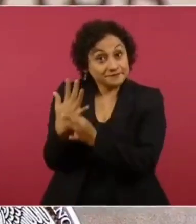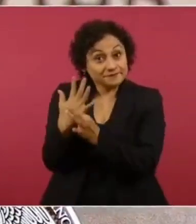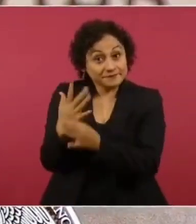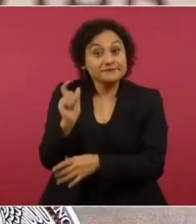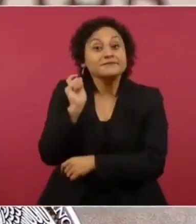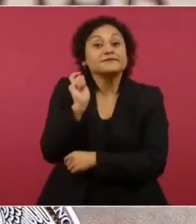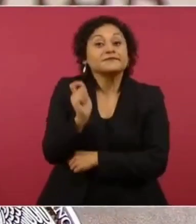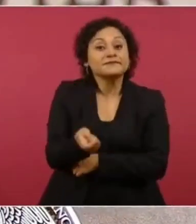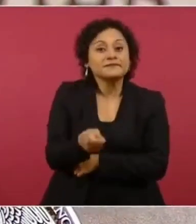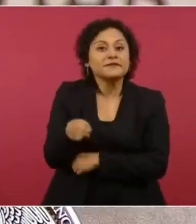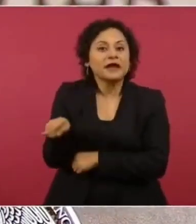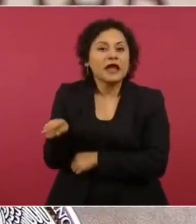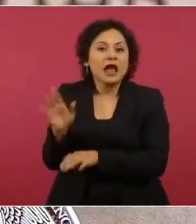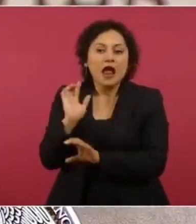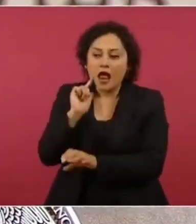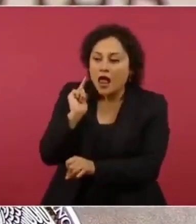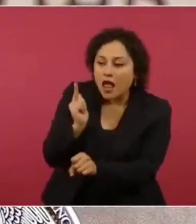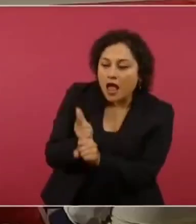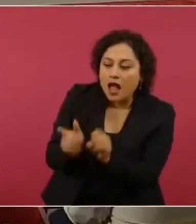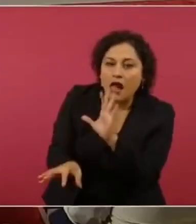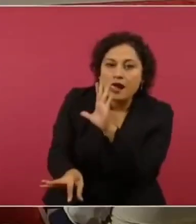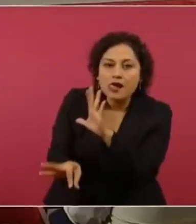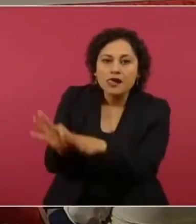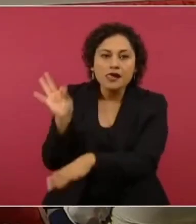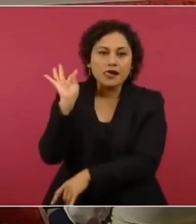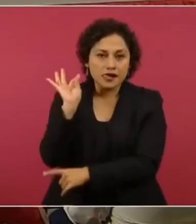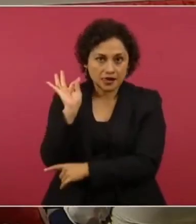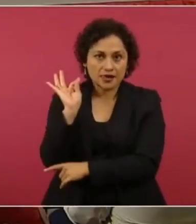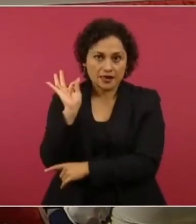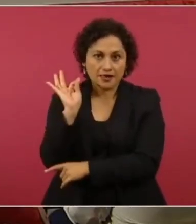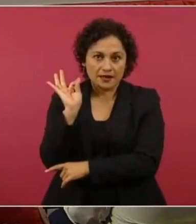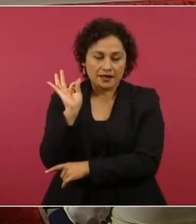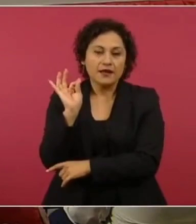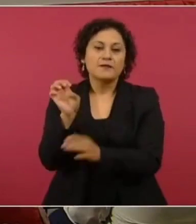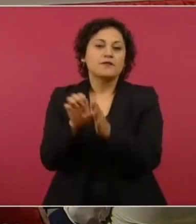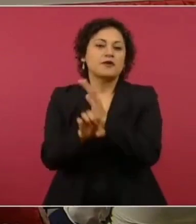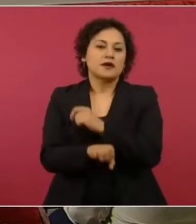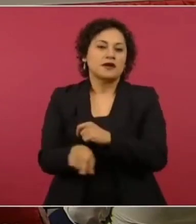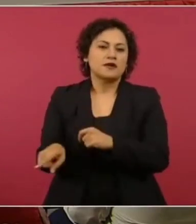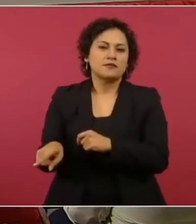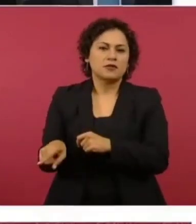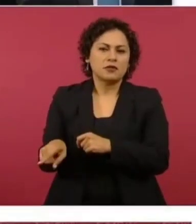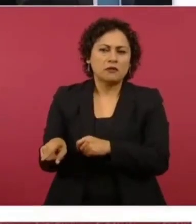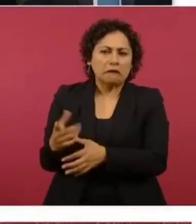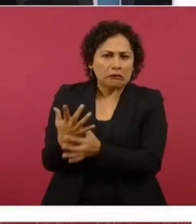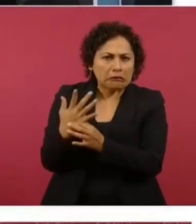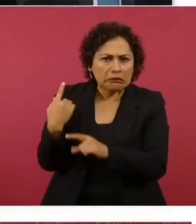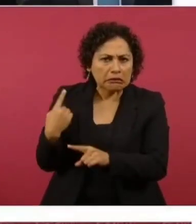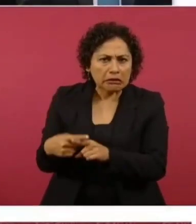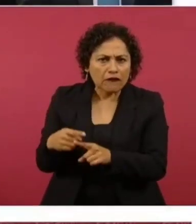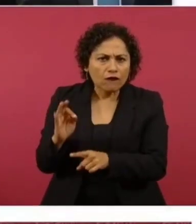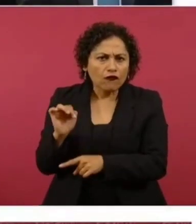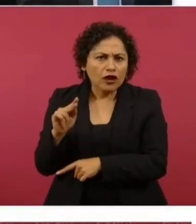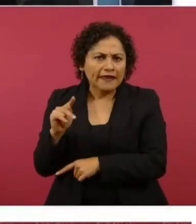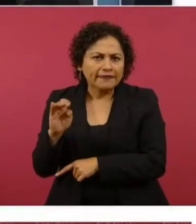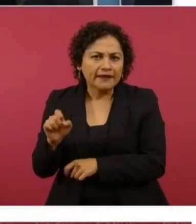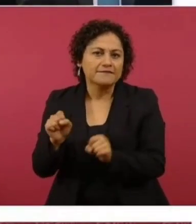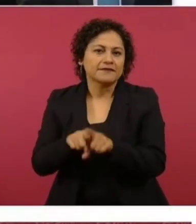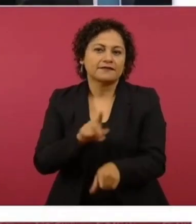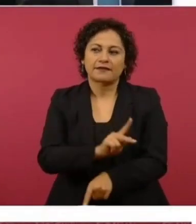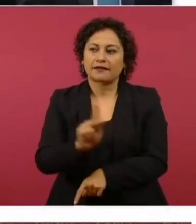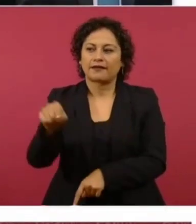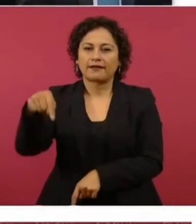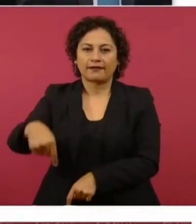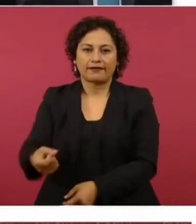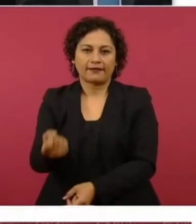la fuente de Patio Central. Obviamente, esto resultó falso.